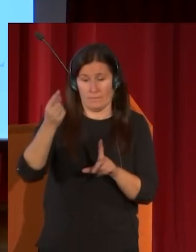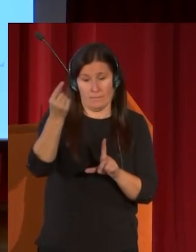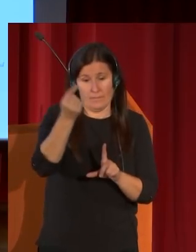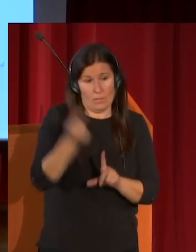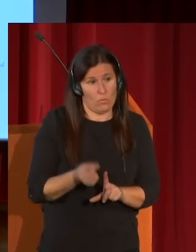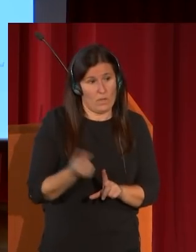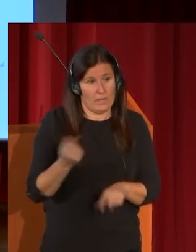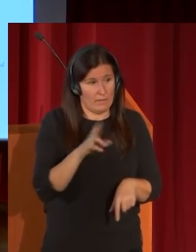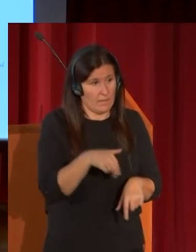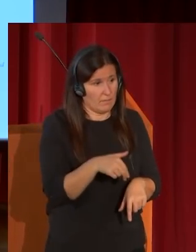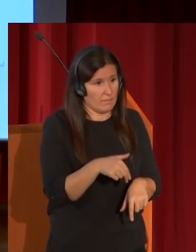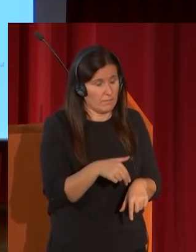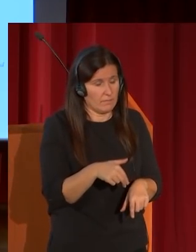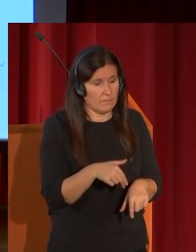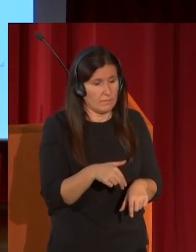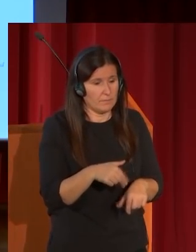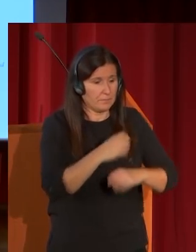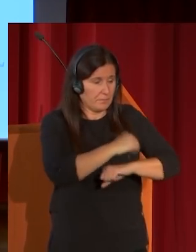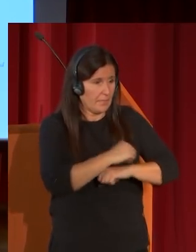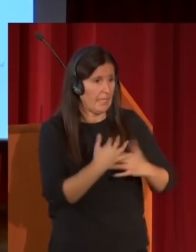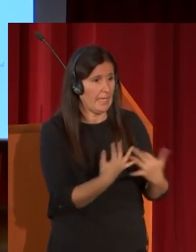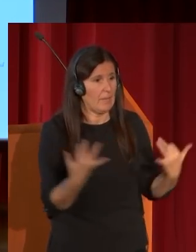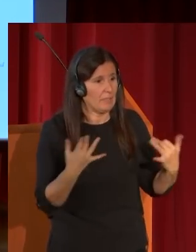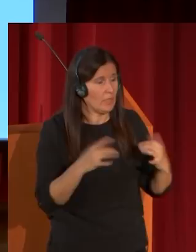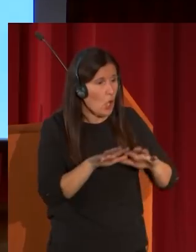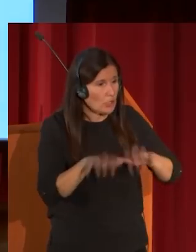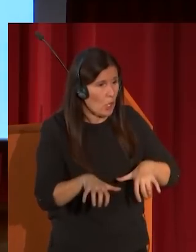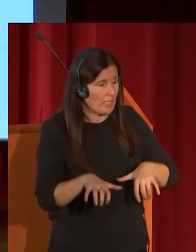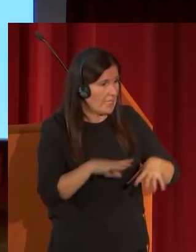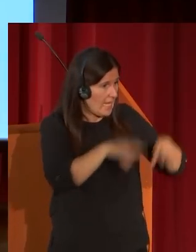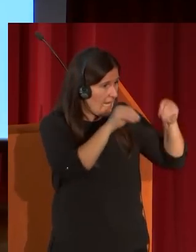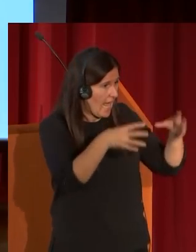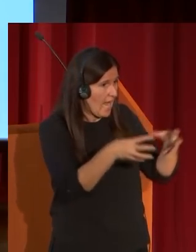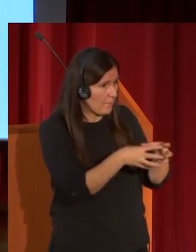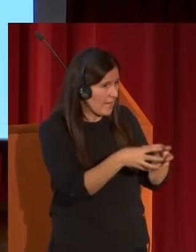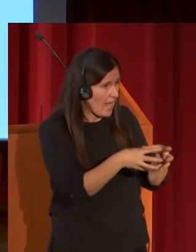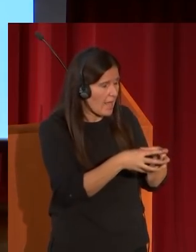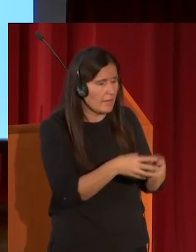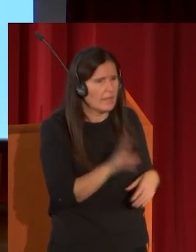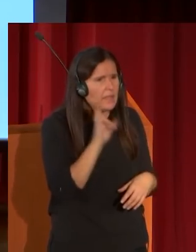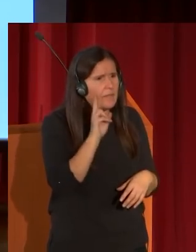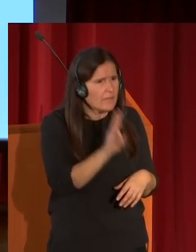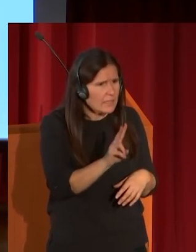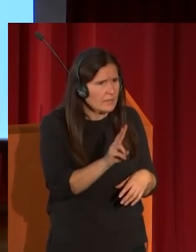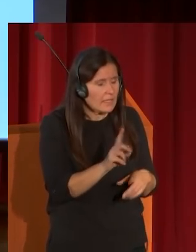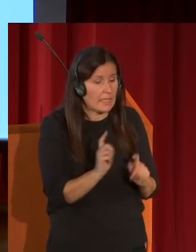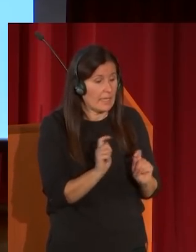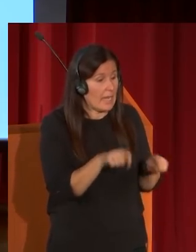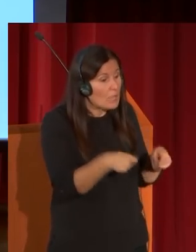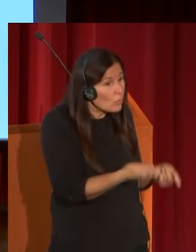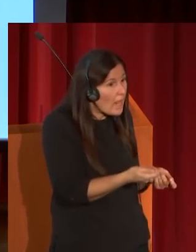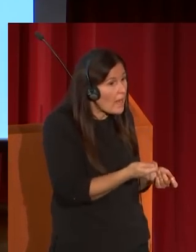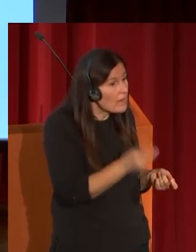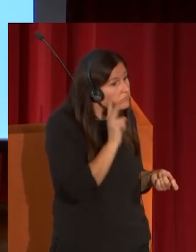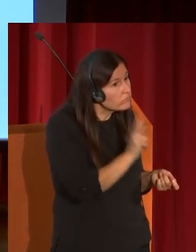dibuja esta otra en el patio de los Leones de la Alhambra y fíjense cómo trabaja del natural allí